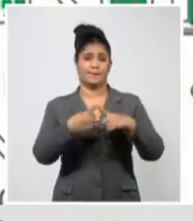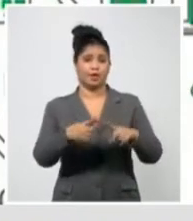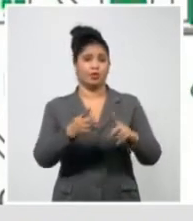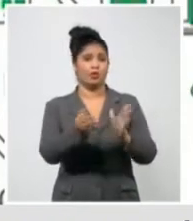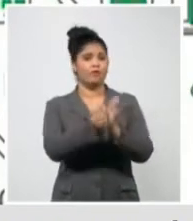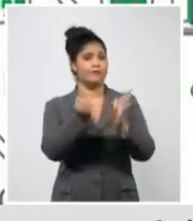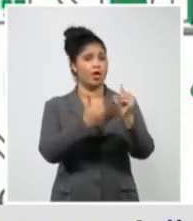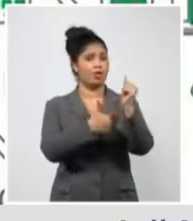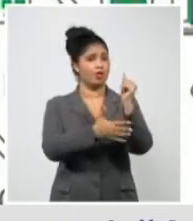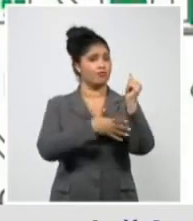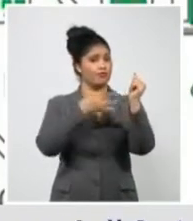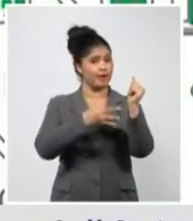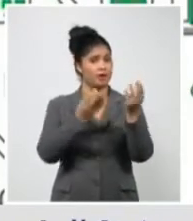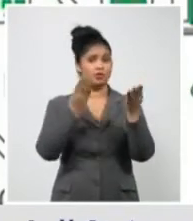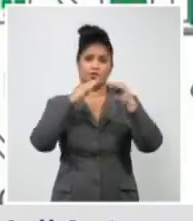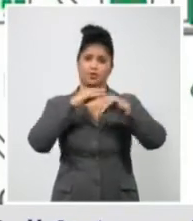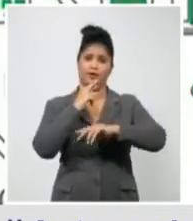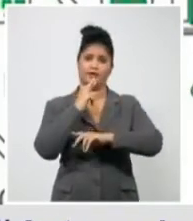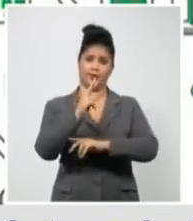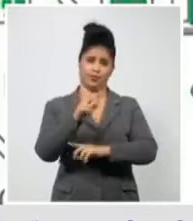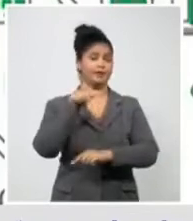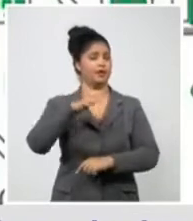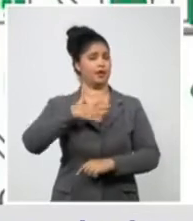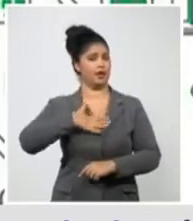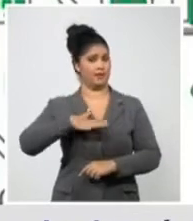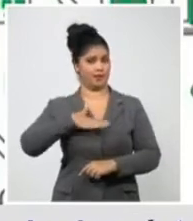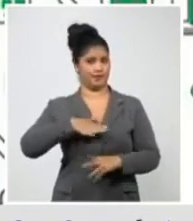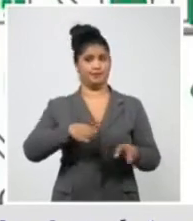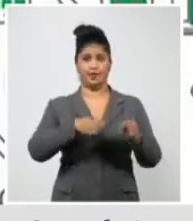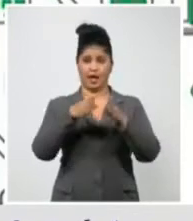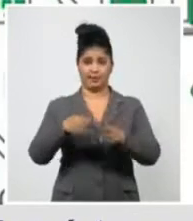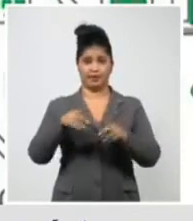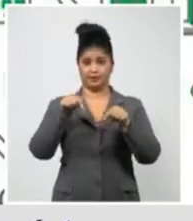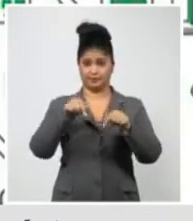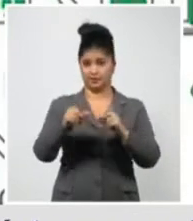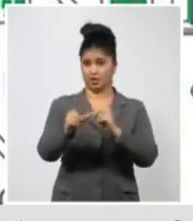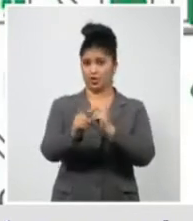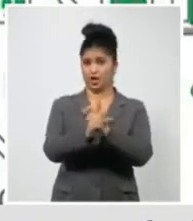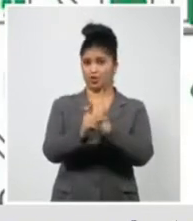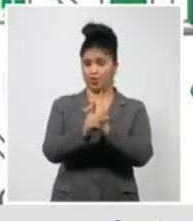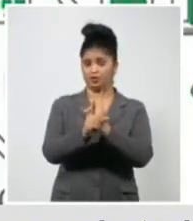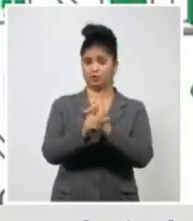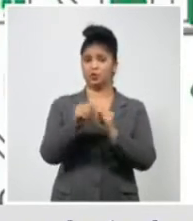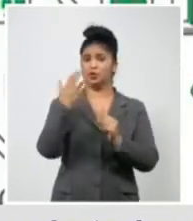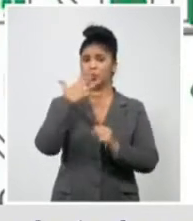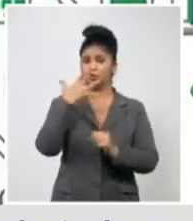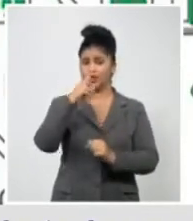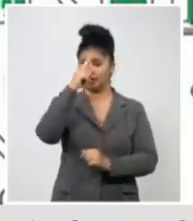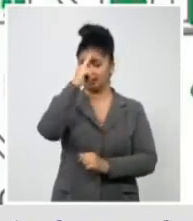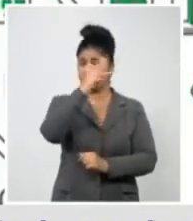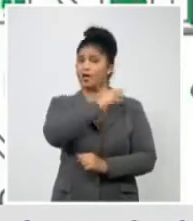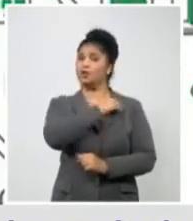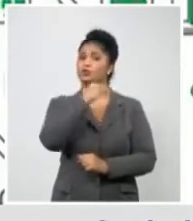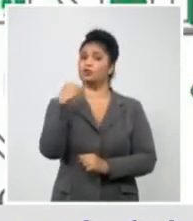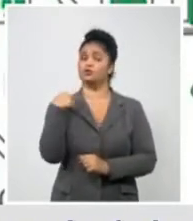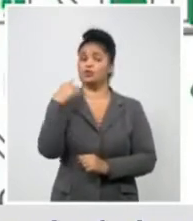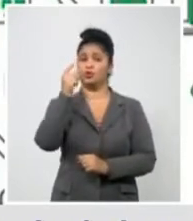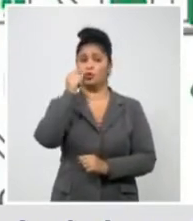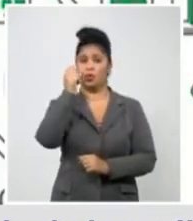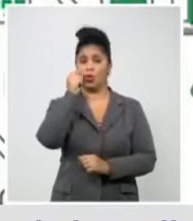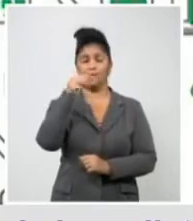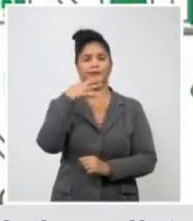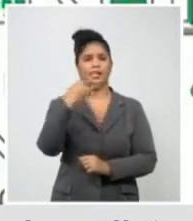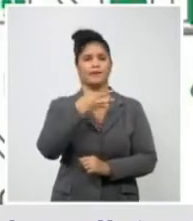días, en conversación con el doctor Vicente Vérez, el director del Instituto Finlay de Vacunas, lógicamente, el grupo de vacunas,